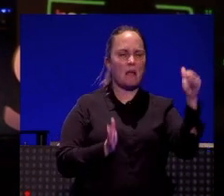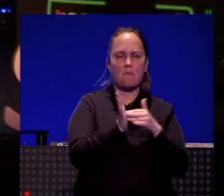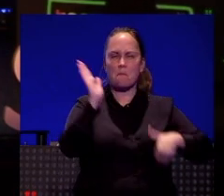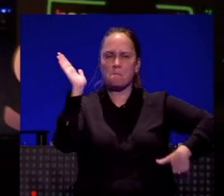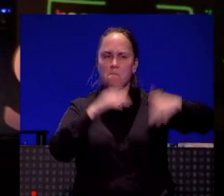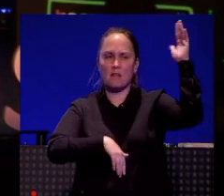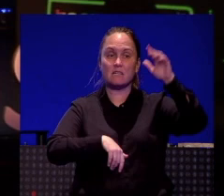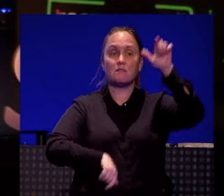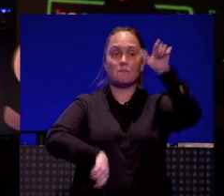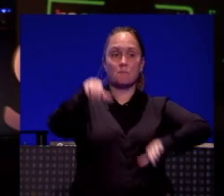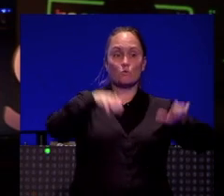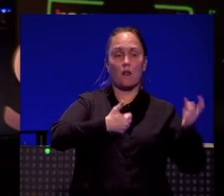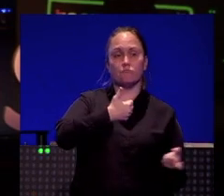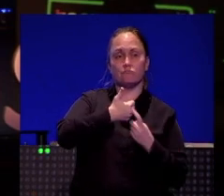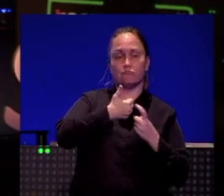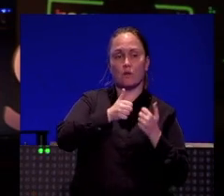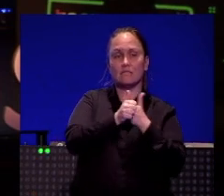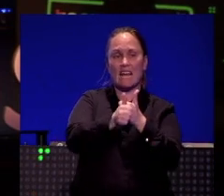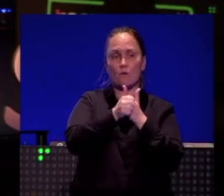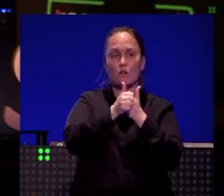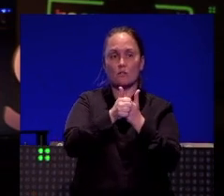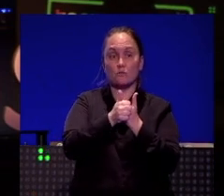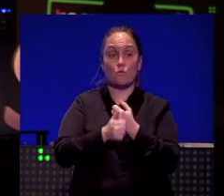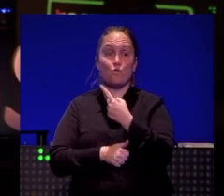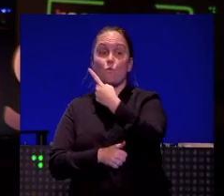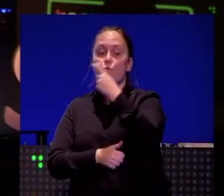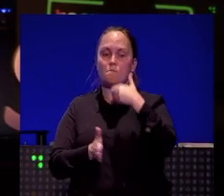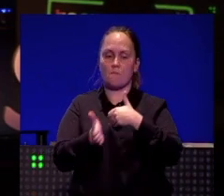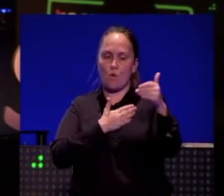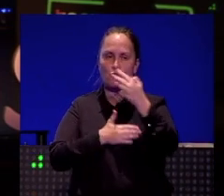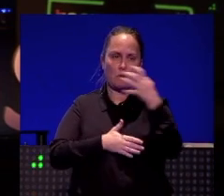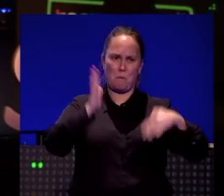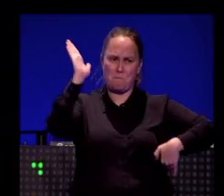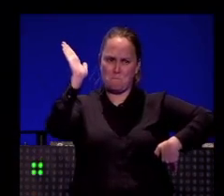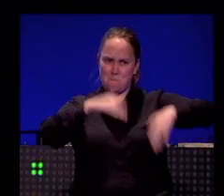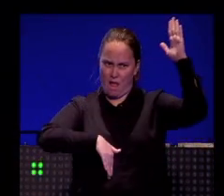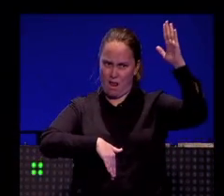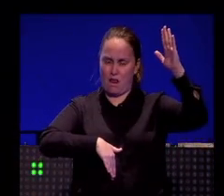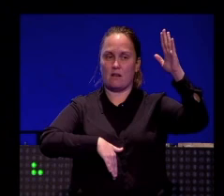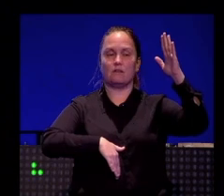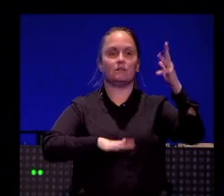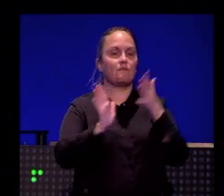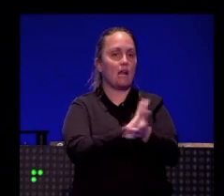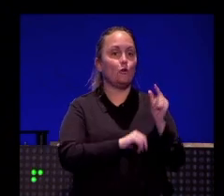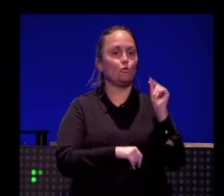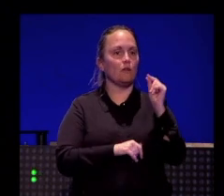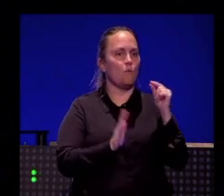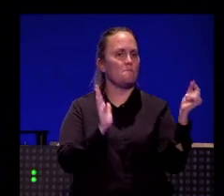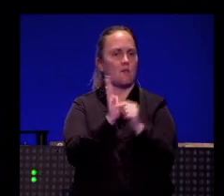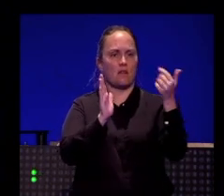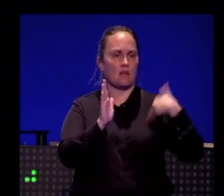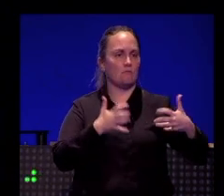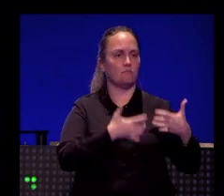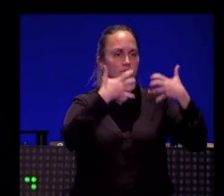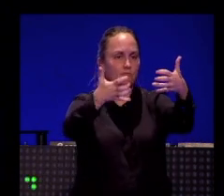.754.000 followers. Twitter siempre nos implica inmediatez y es un gran aliado para coberturas,